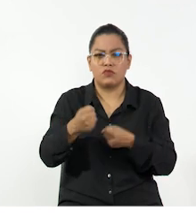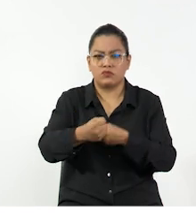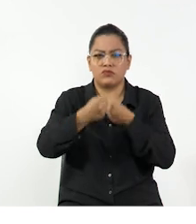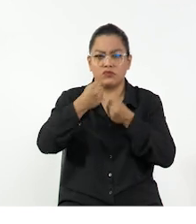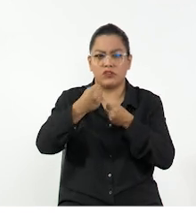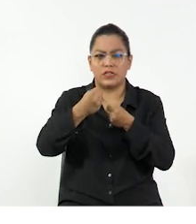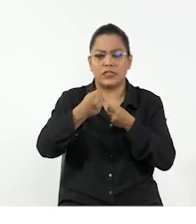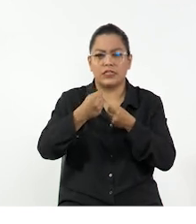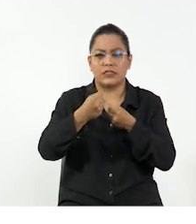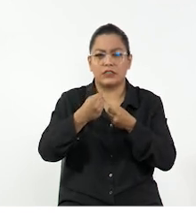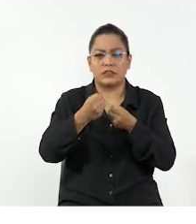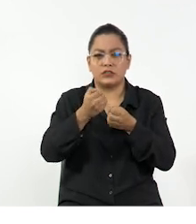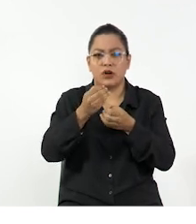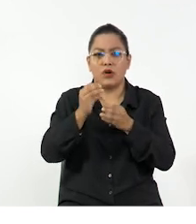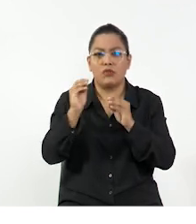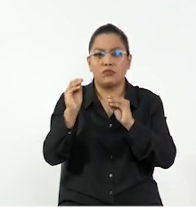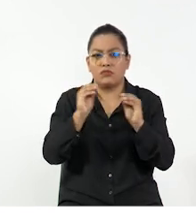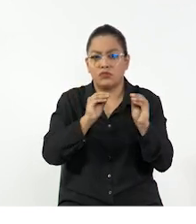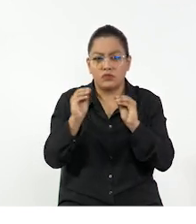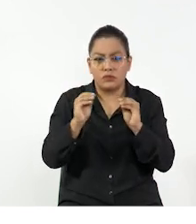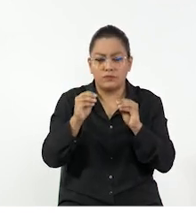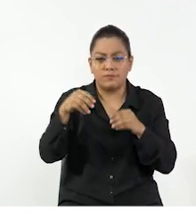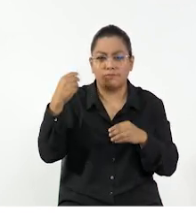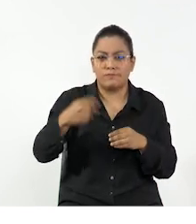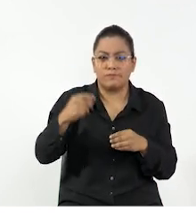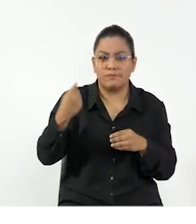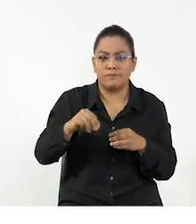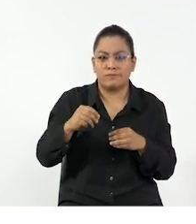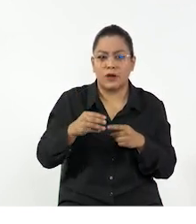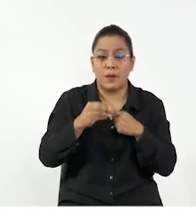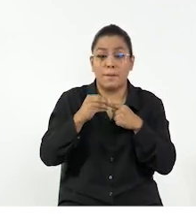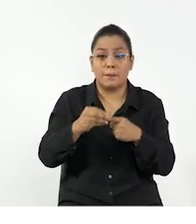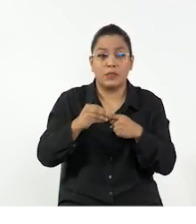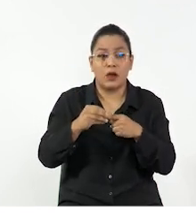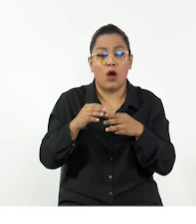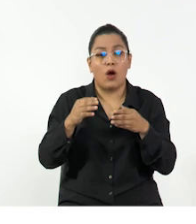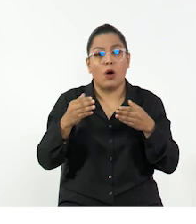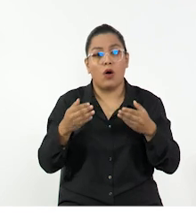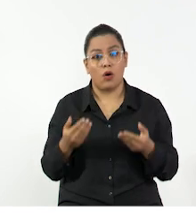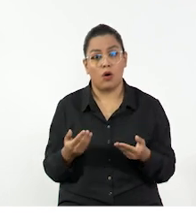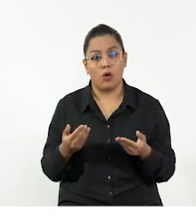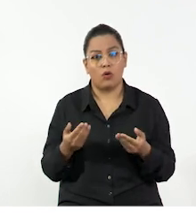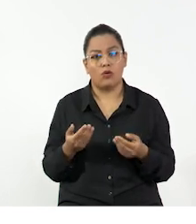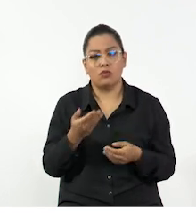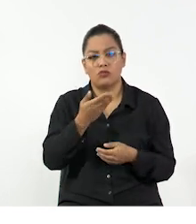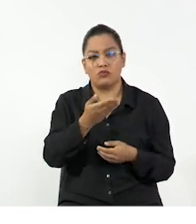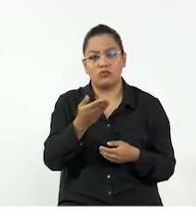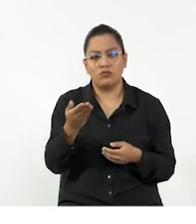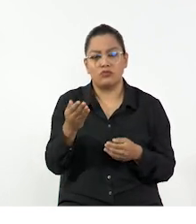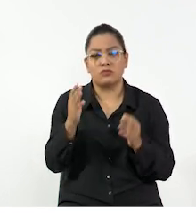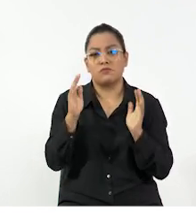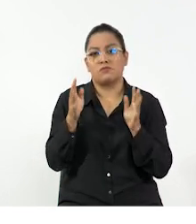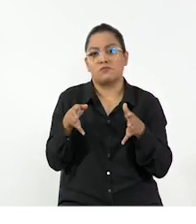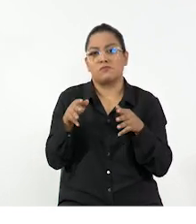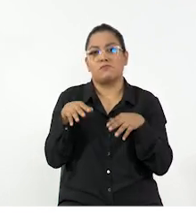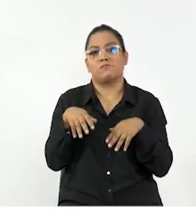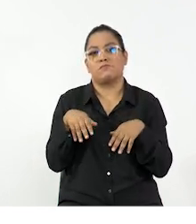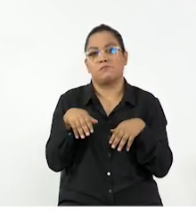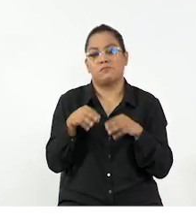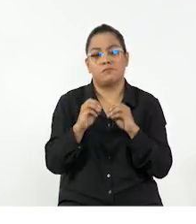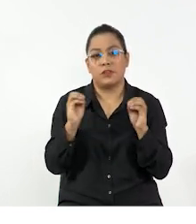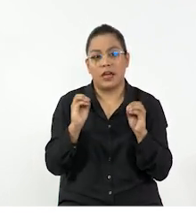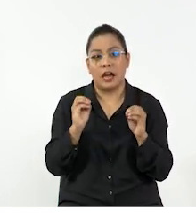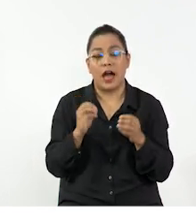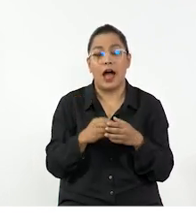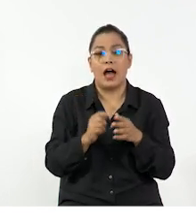nosotros podemos aplicar una fuerza a un cuerpo que se traslada con una velocidad en particular o a un cuerpo que